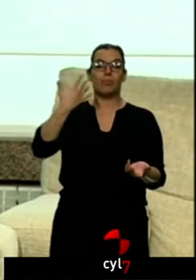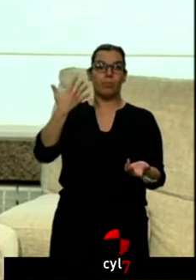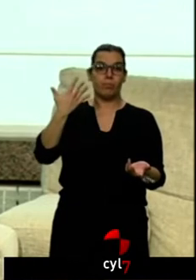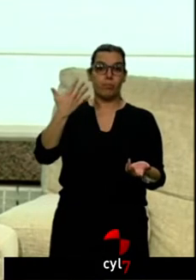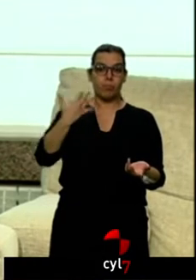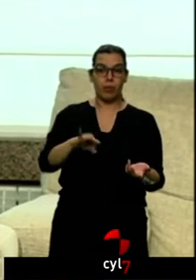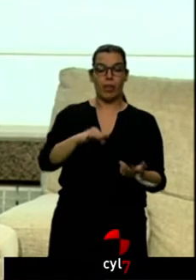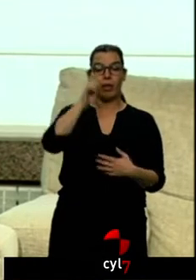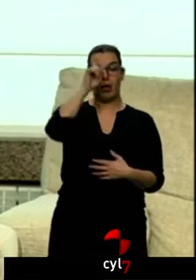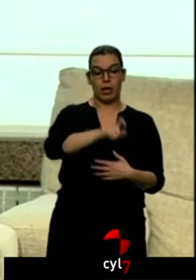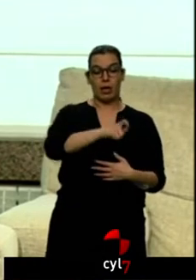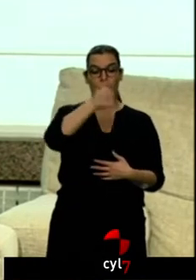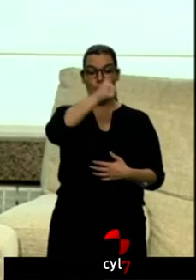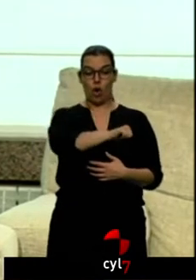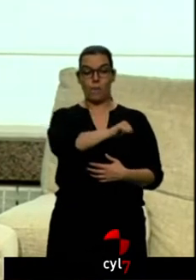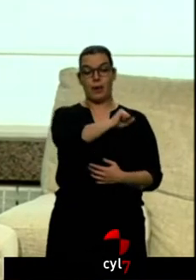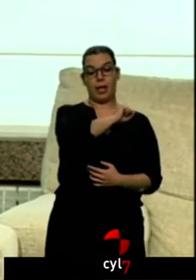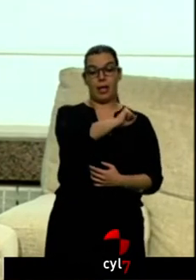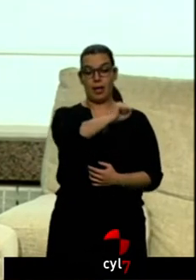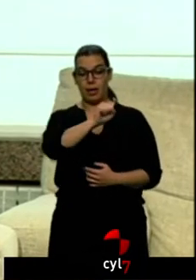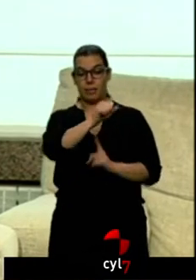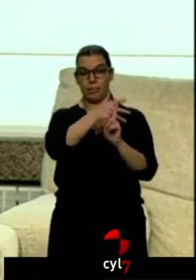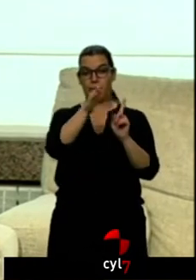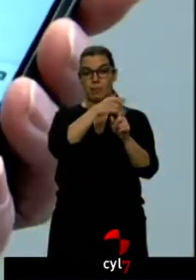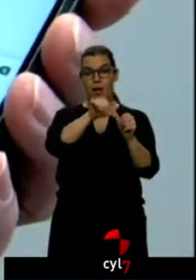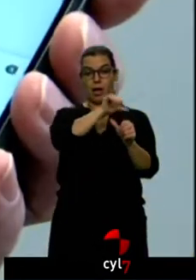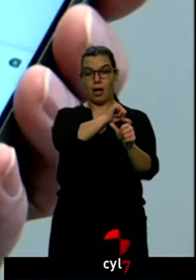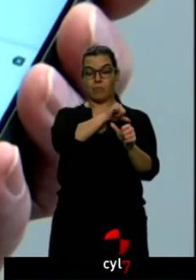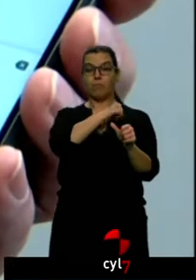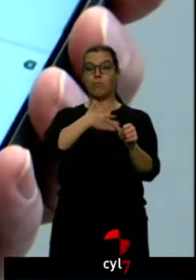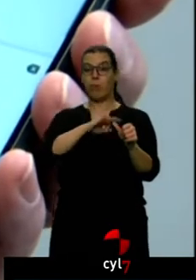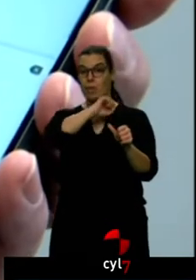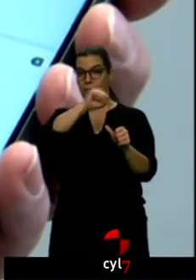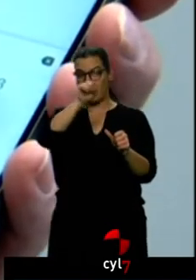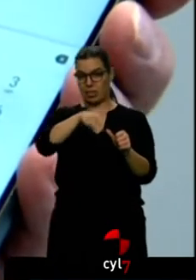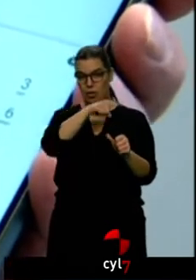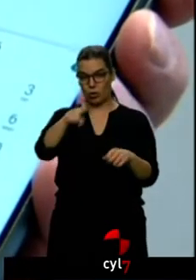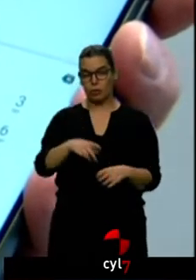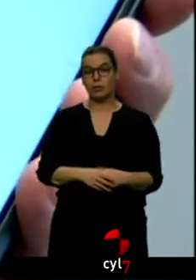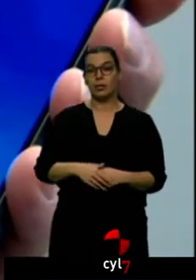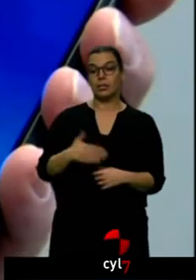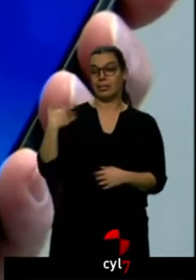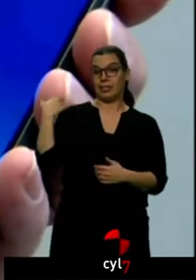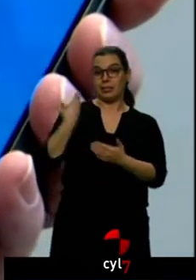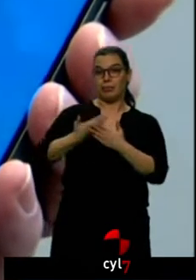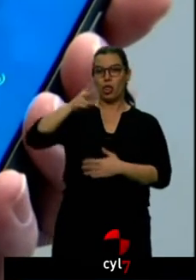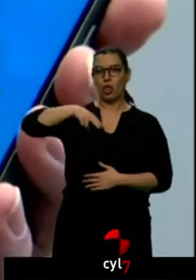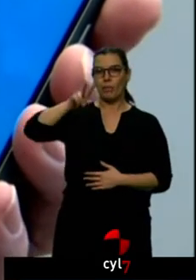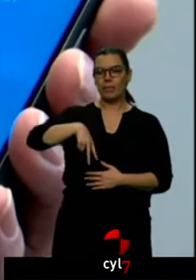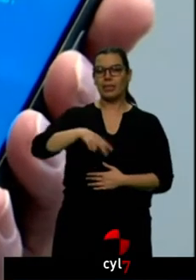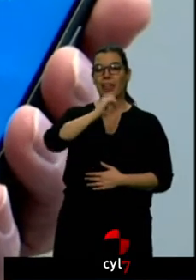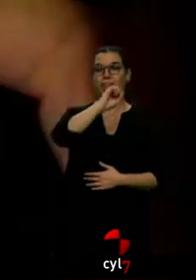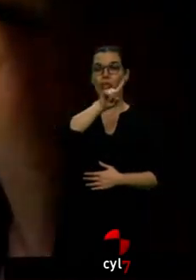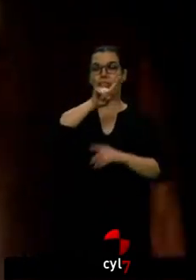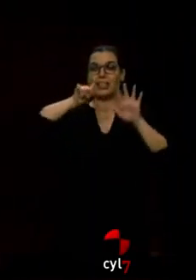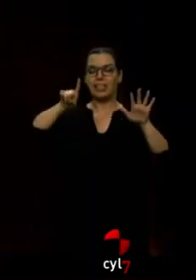el agresor en un momento dado de matar. En los últimos dos meses, el 016 recibió más de 37